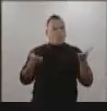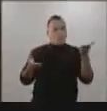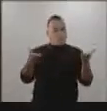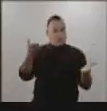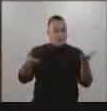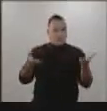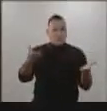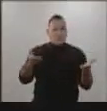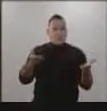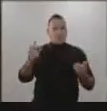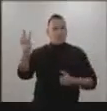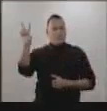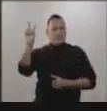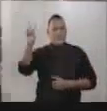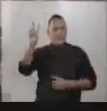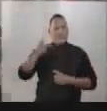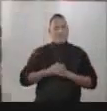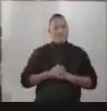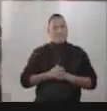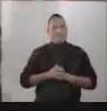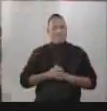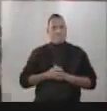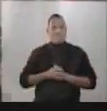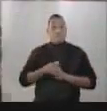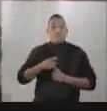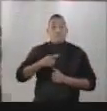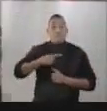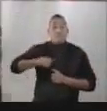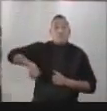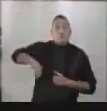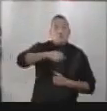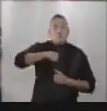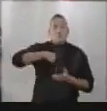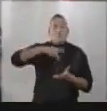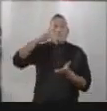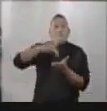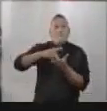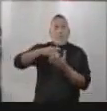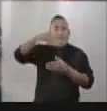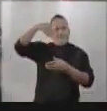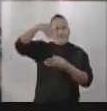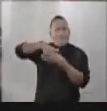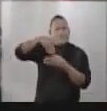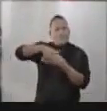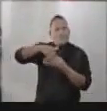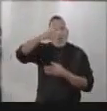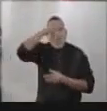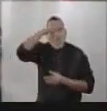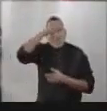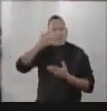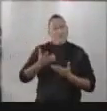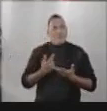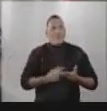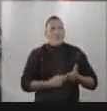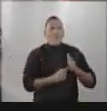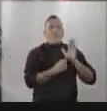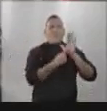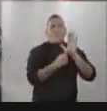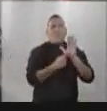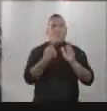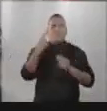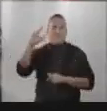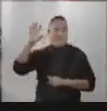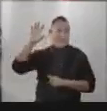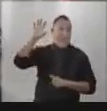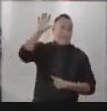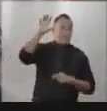estabilidad del país. Nuestra participación este domingo expresará, entonces, el ejercicio